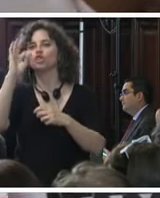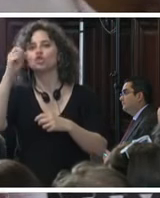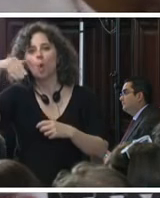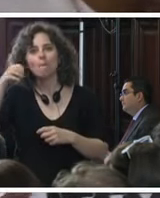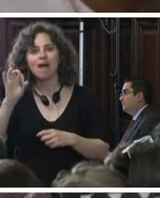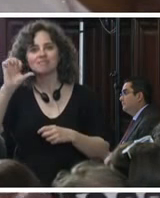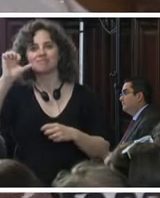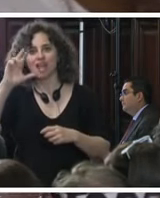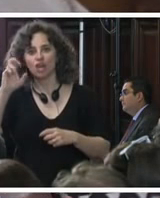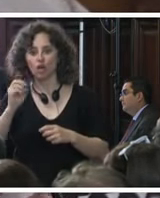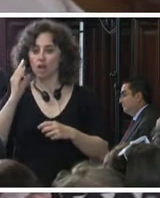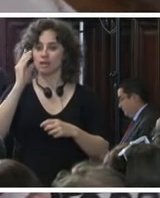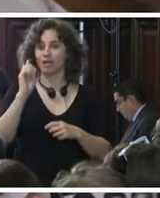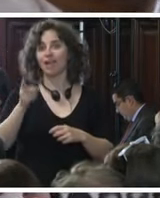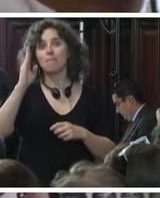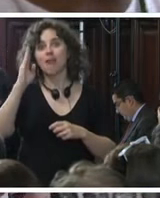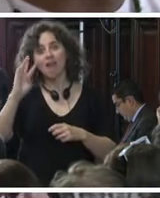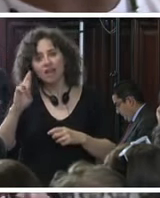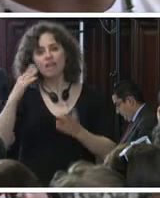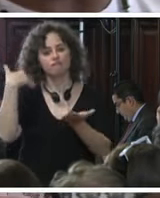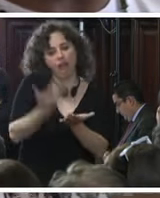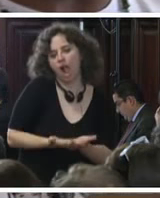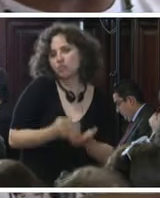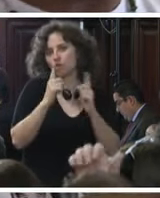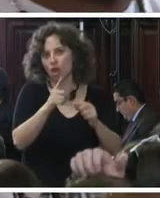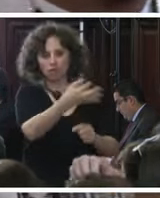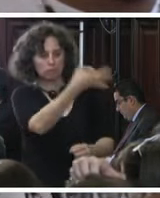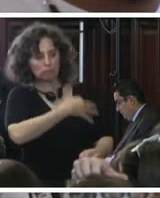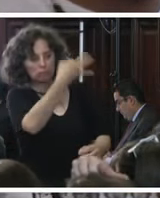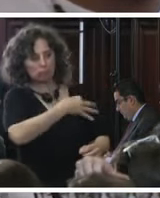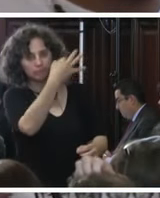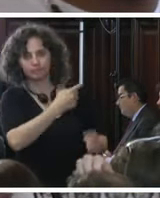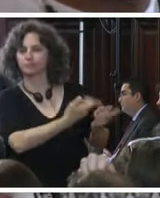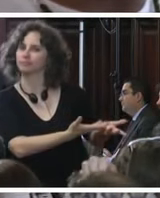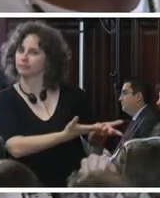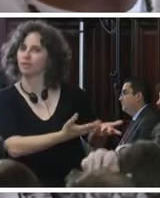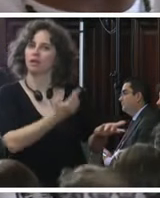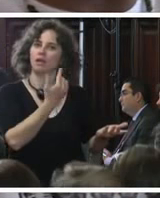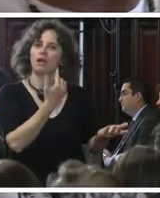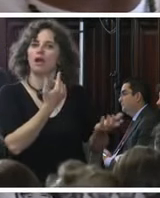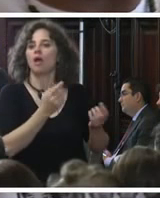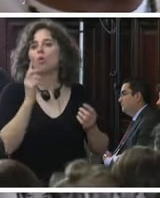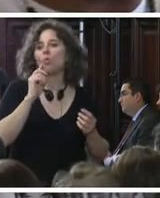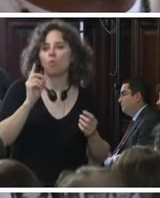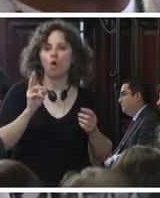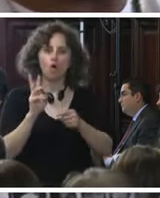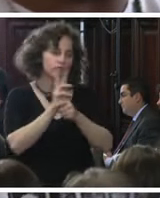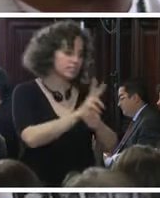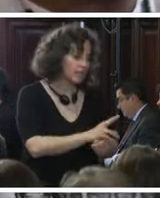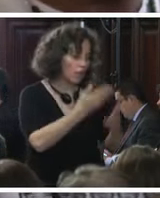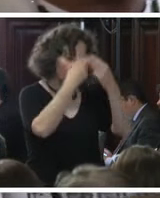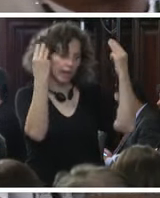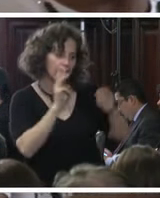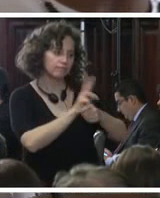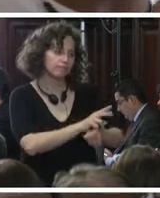PGR fracasó en hacerle rendir cuentas hubo un proyecto de resolución del visitador general que